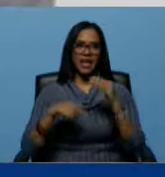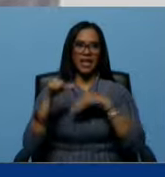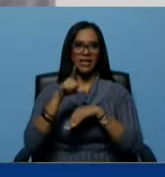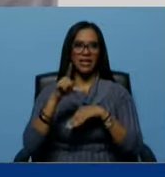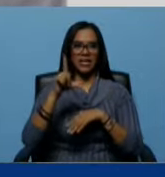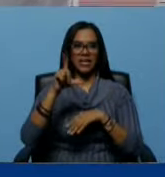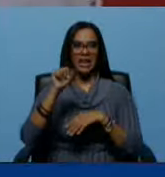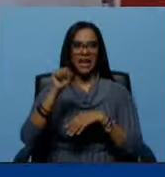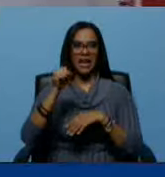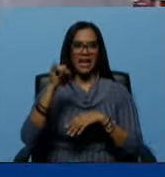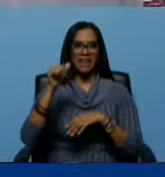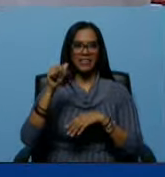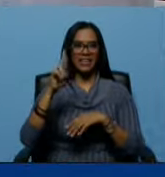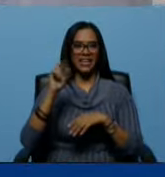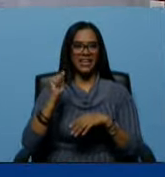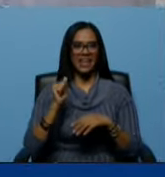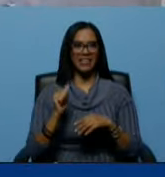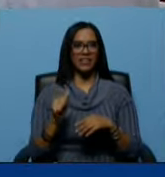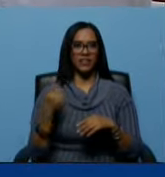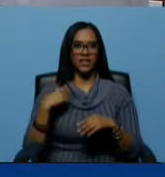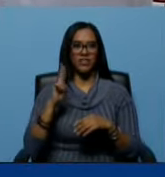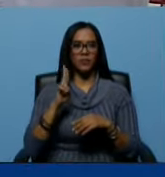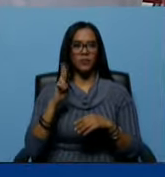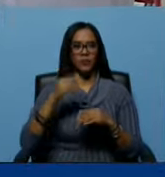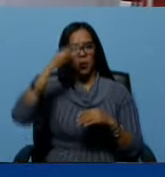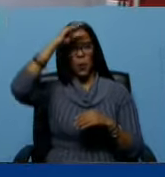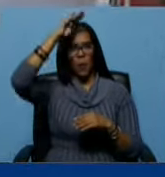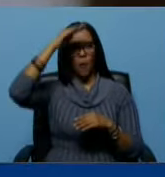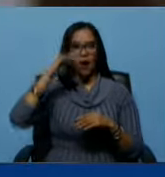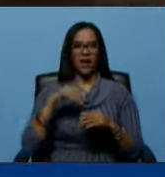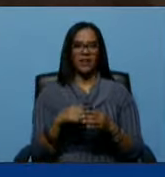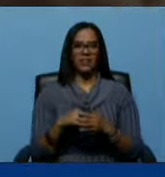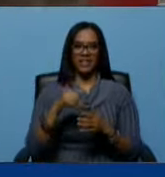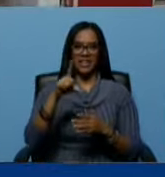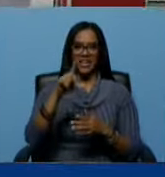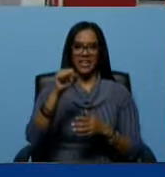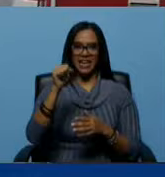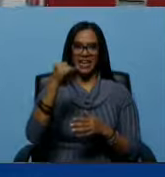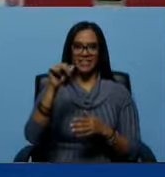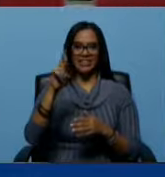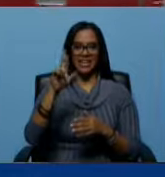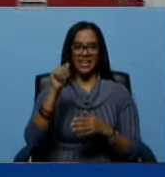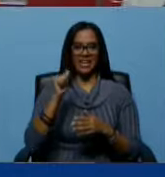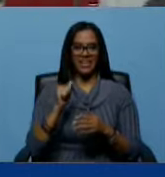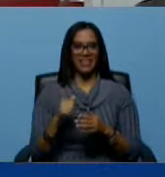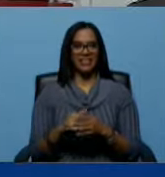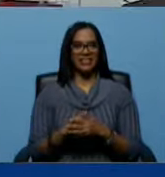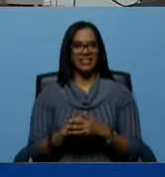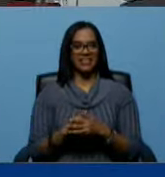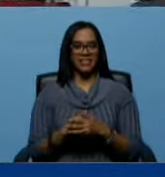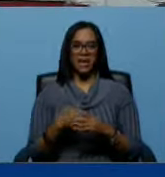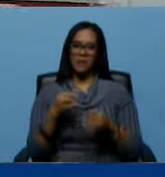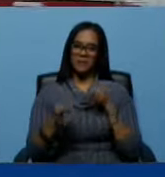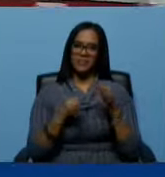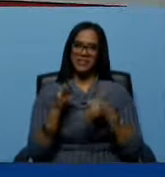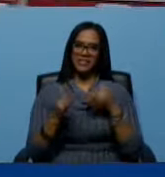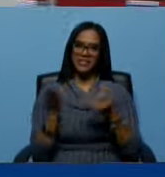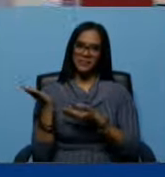Lázara, ese nombre lo utiliza mucho en Cuba. Lázara Curbelo de Matanza. Lázara, ¿qué me cuenta?